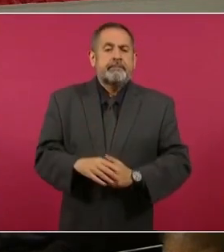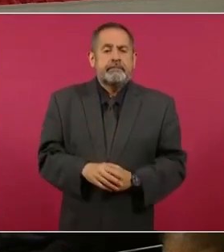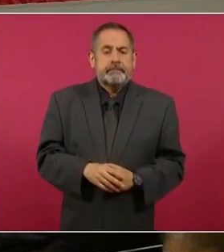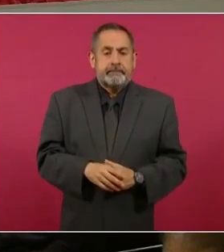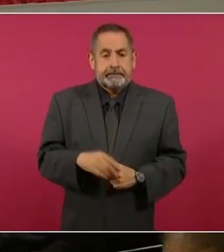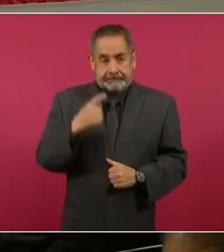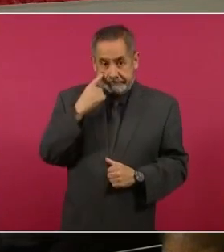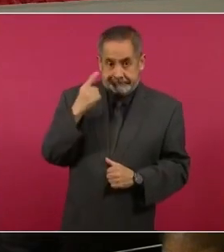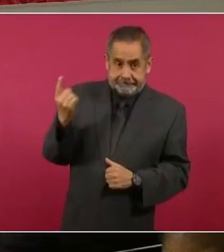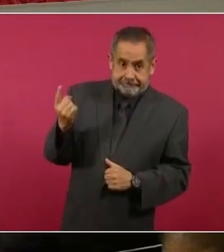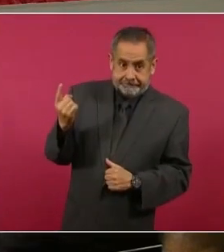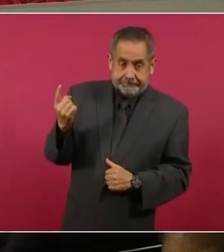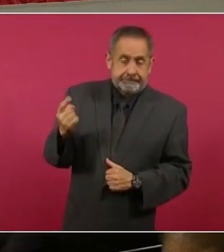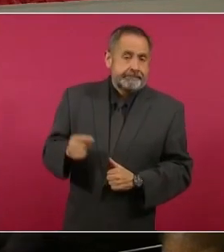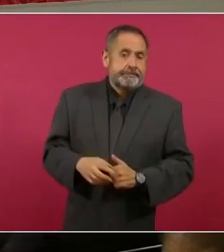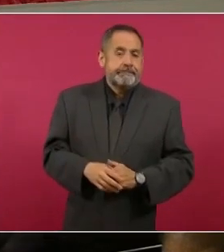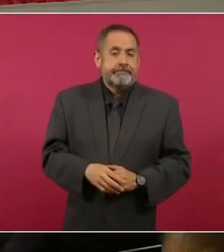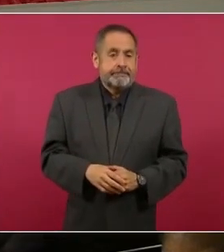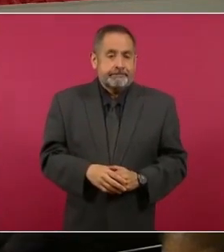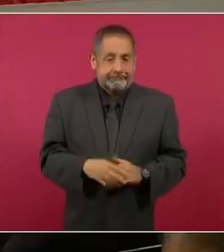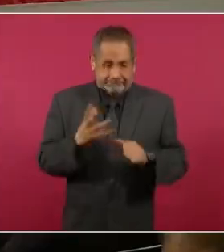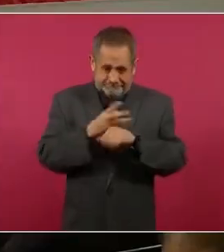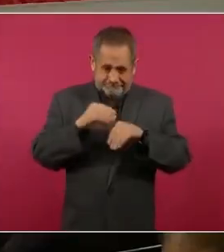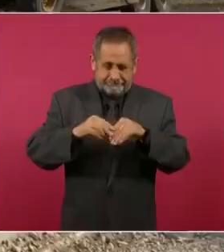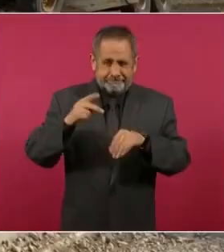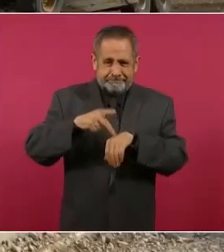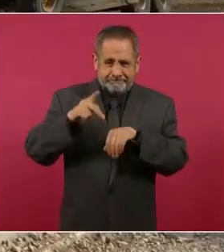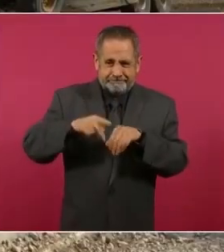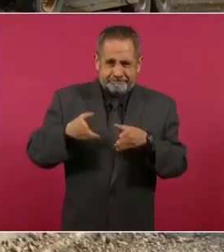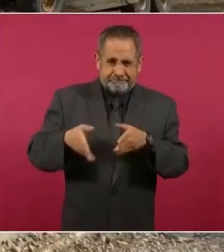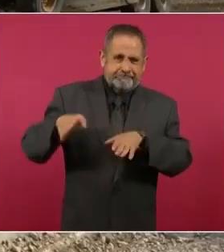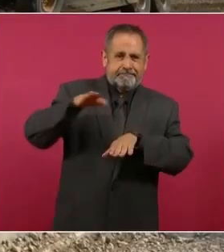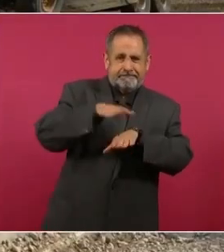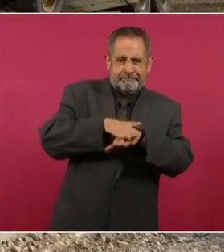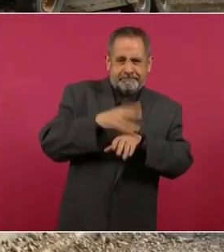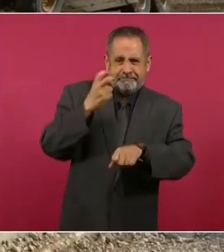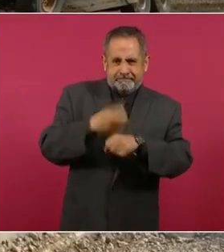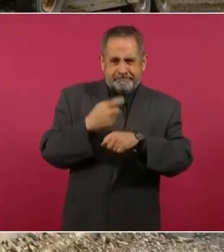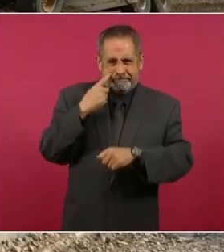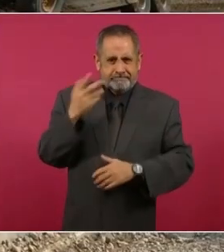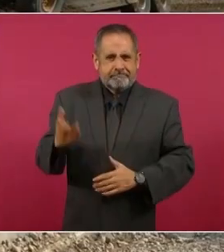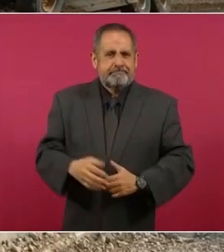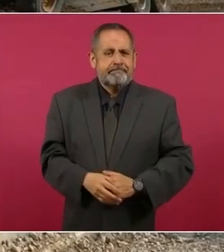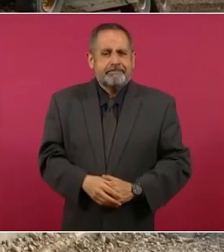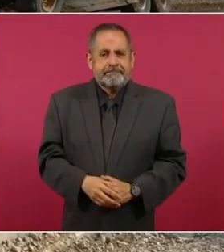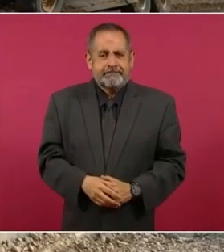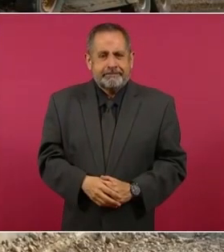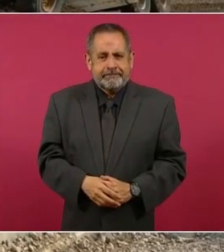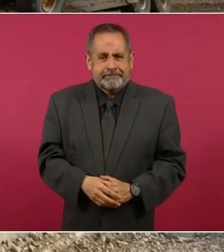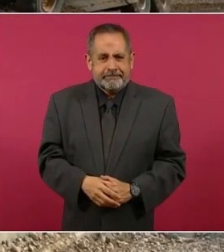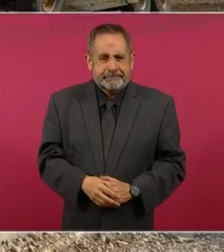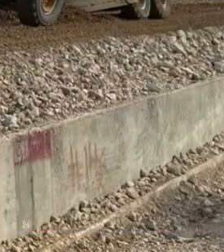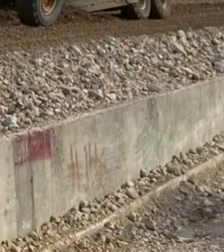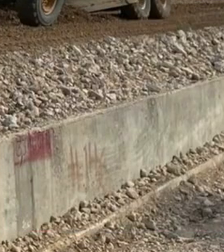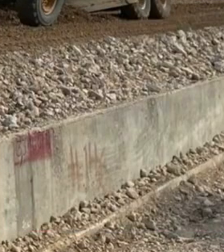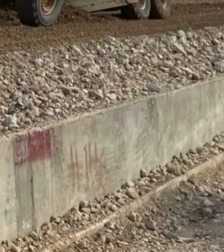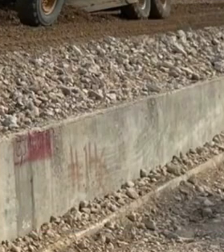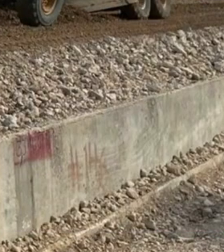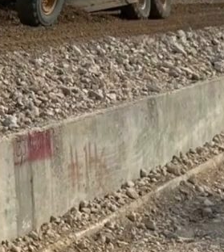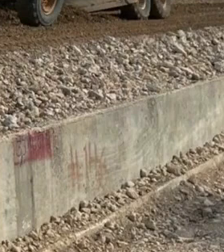Aquí se puede ver cómo se está conformando el Terraplén arriba de una Losa de Concreto para la protección del suelo.